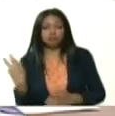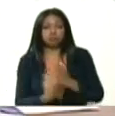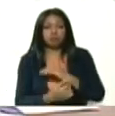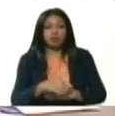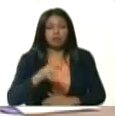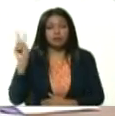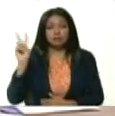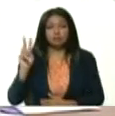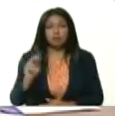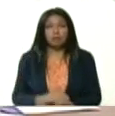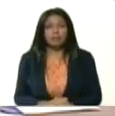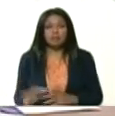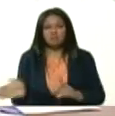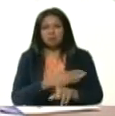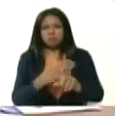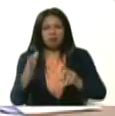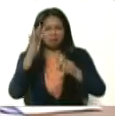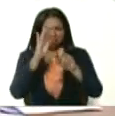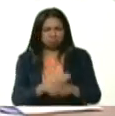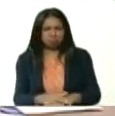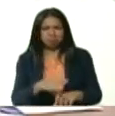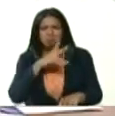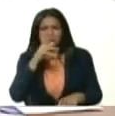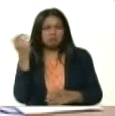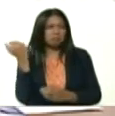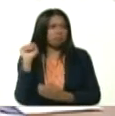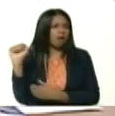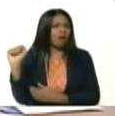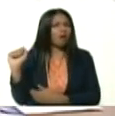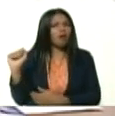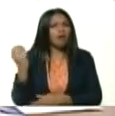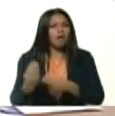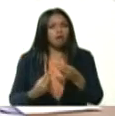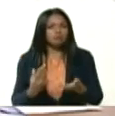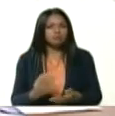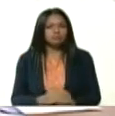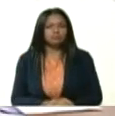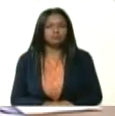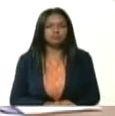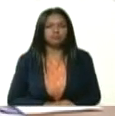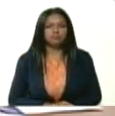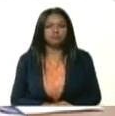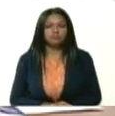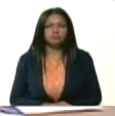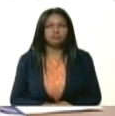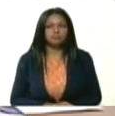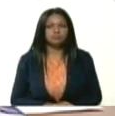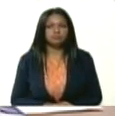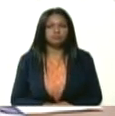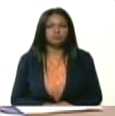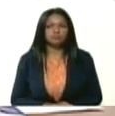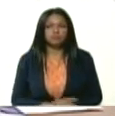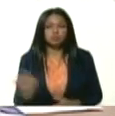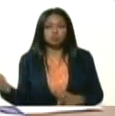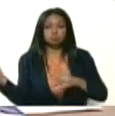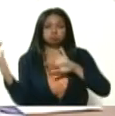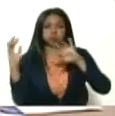De la xenofobia, del fascismo, del racismo. Y viniendo a la patria,